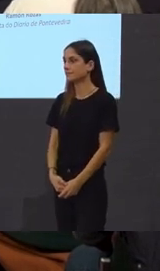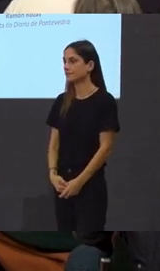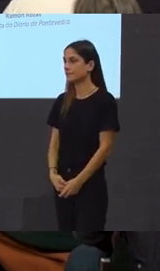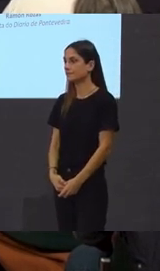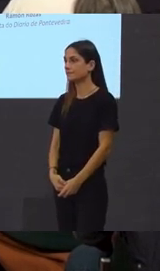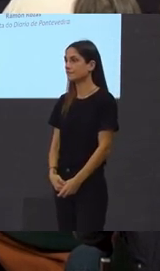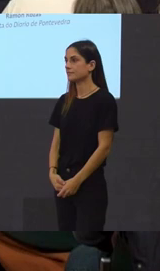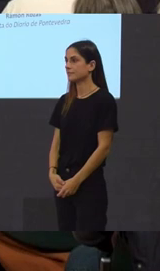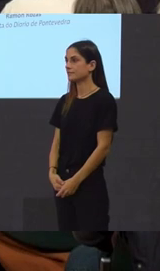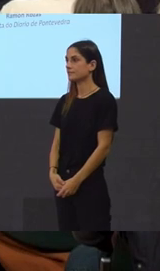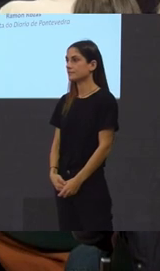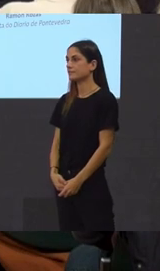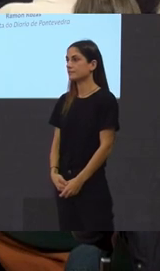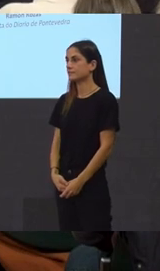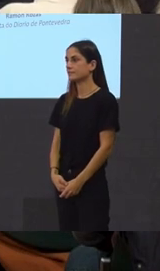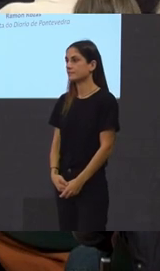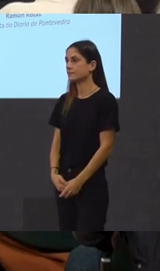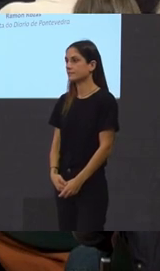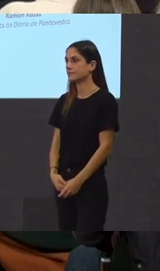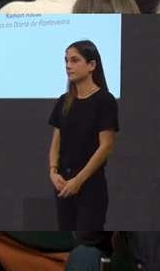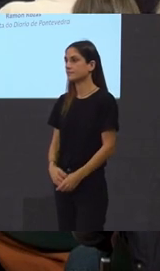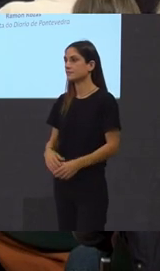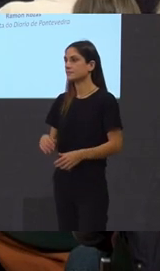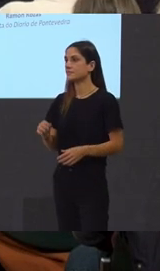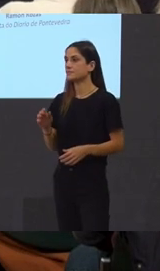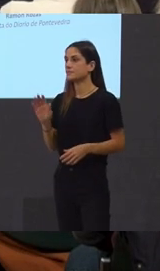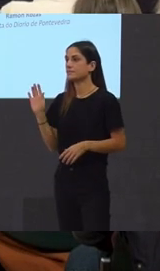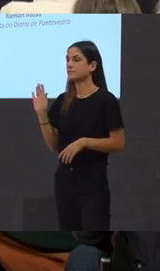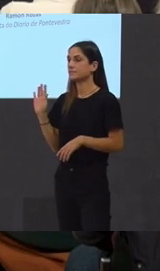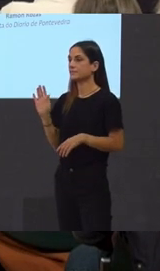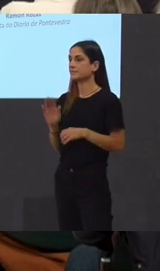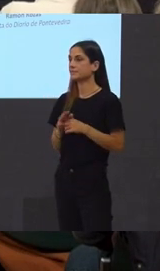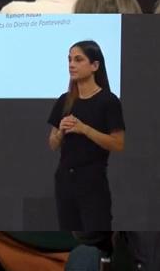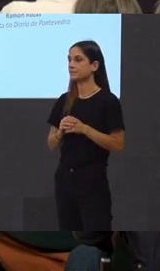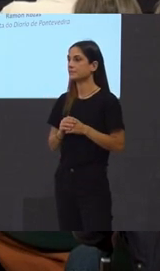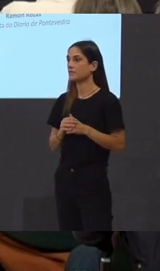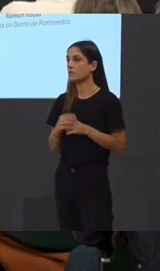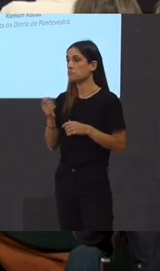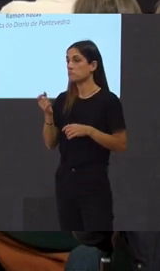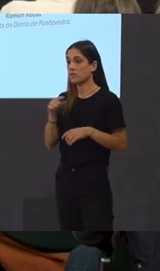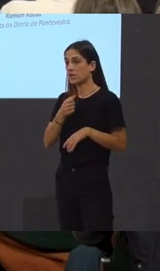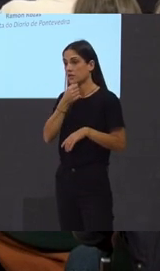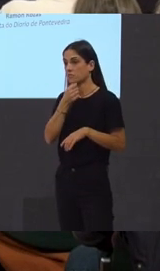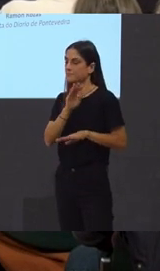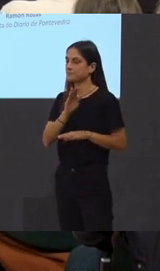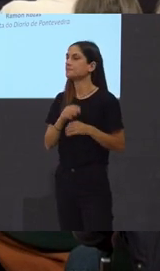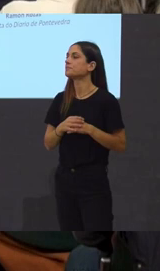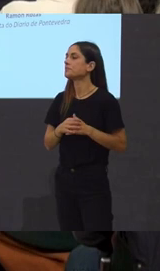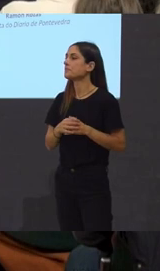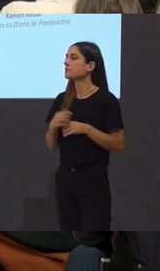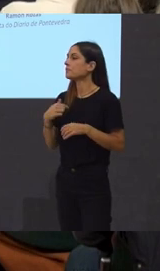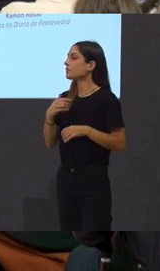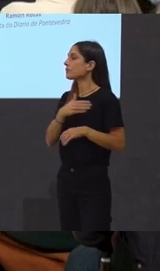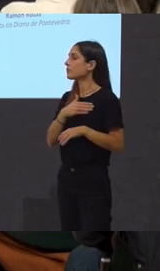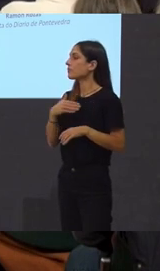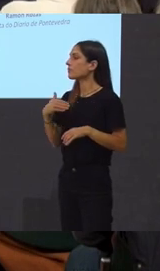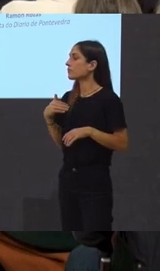Hola. Ah, vale. En realidad non me fai falta, seguro. Bueno, eu que queria